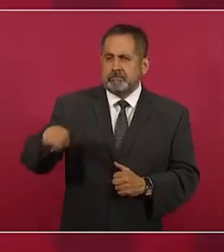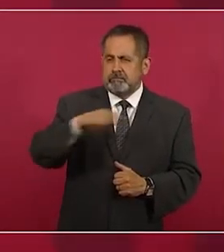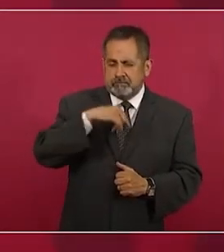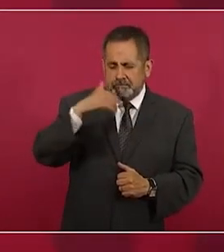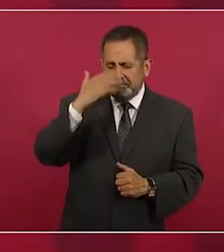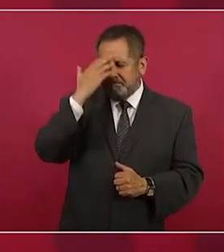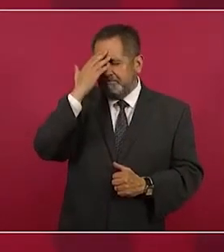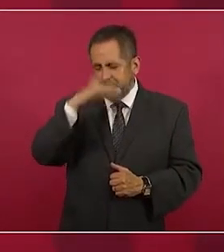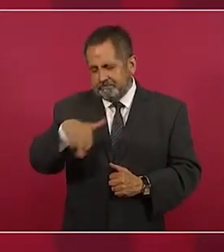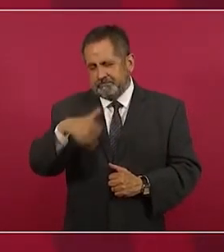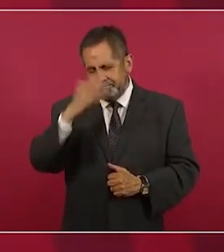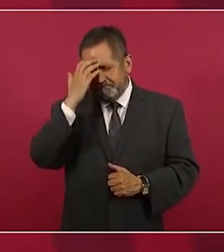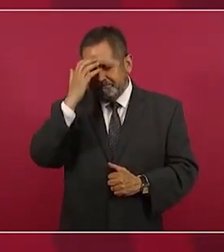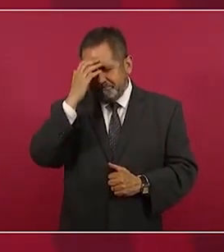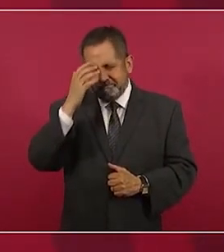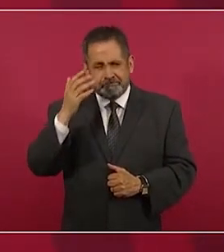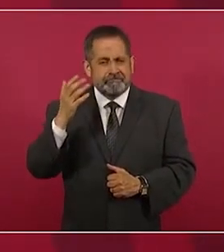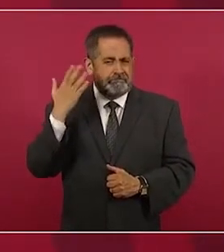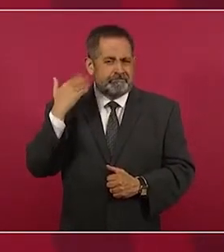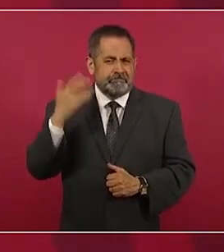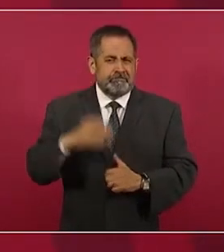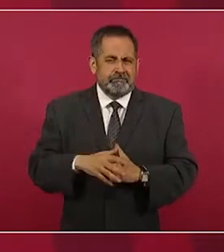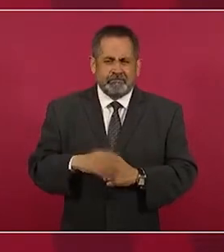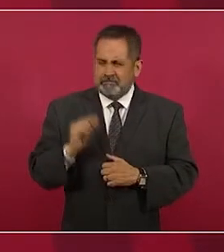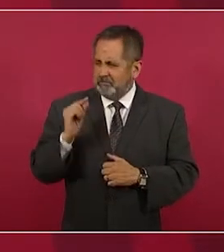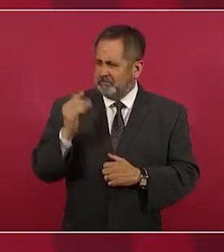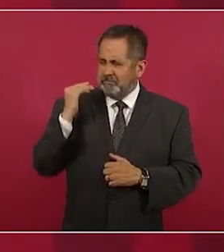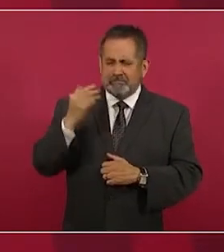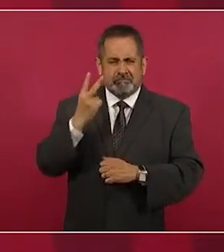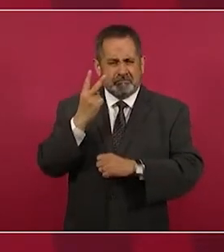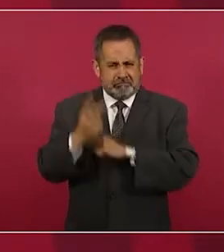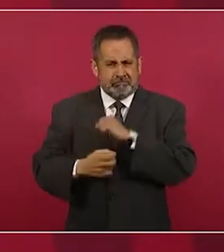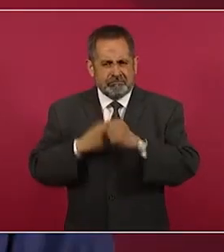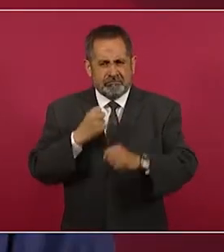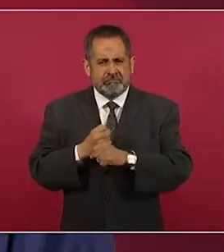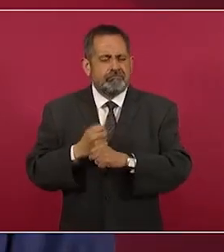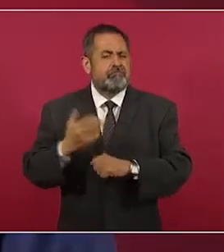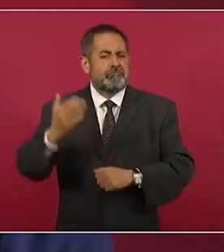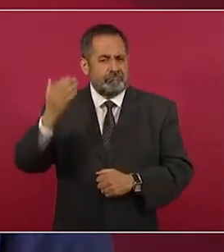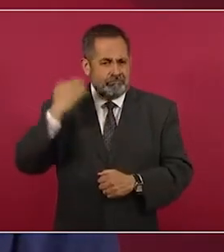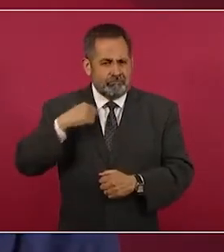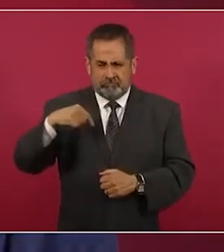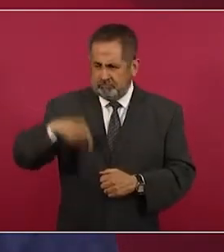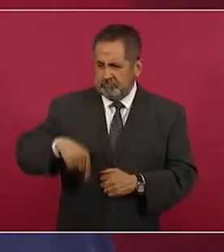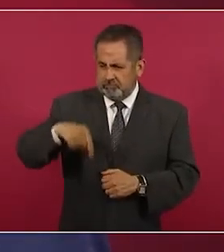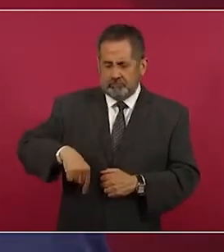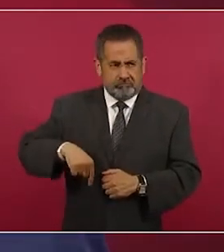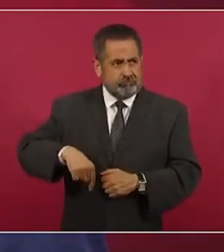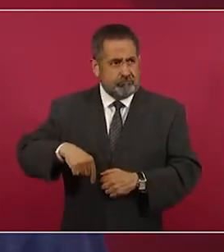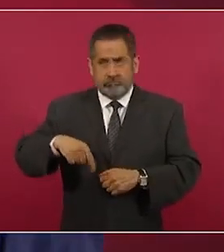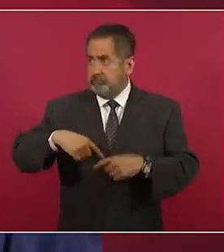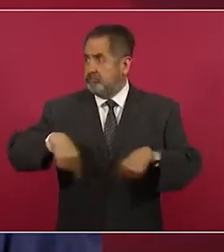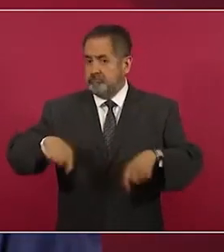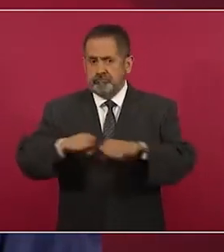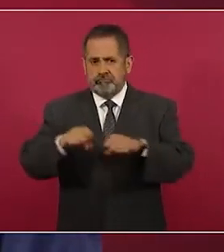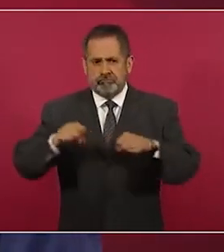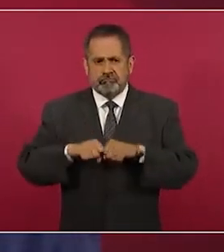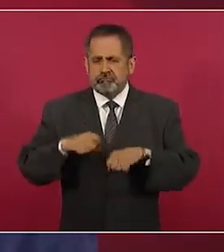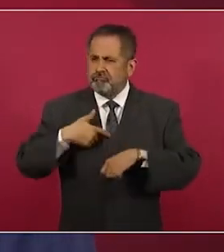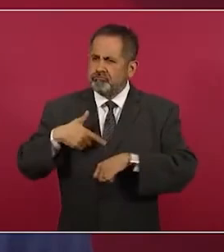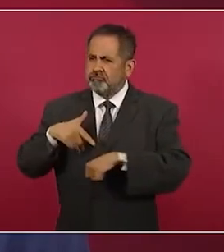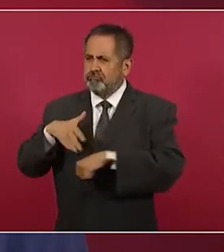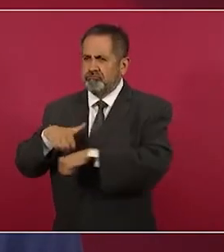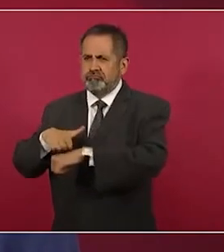porque hace como dos años aquí en este salón reuní